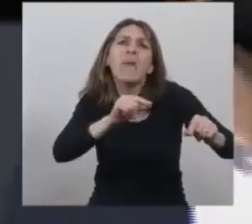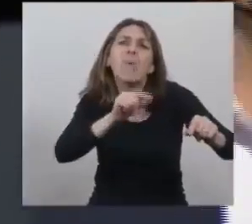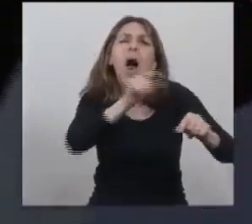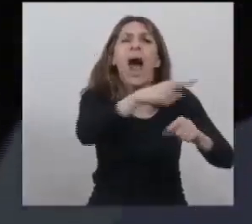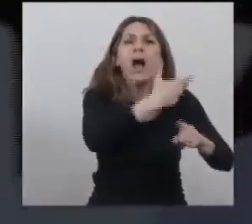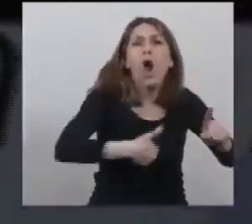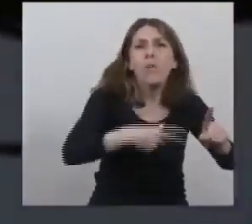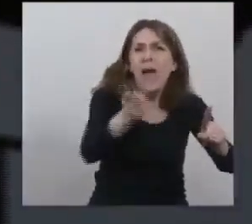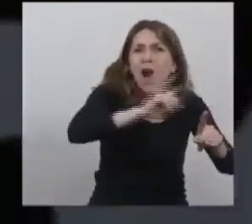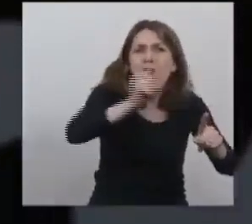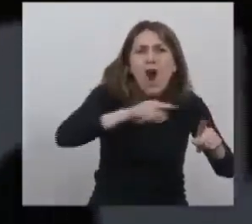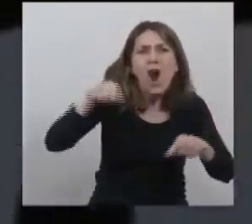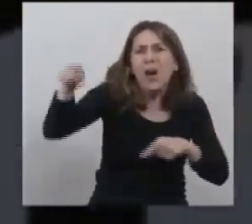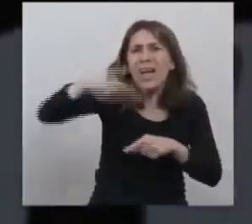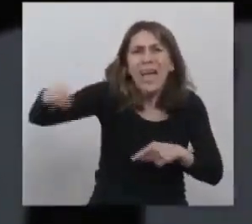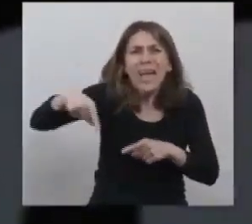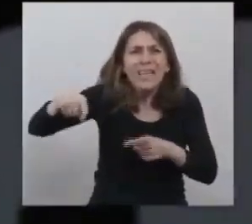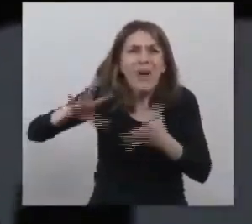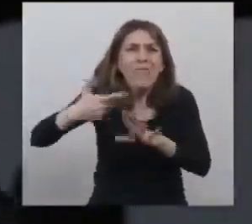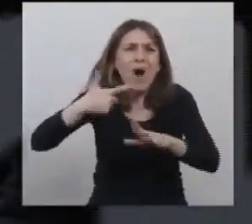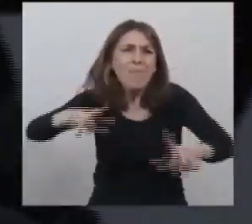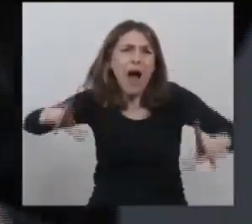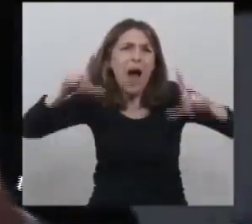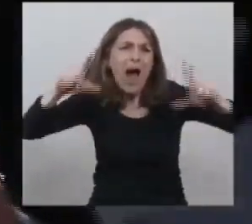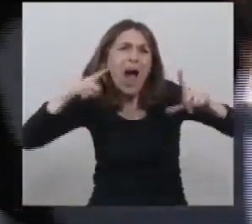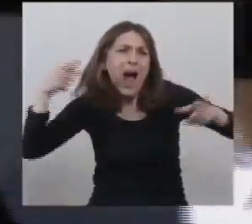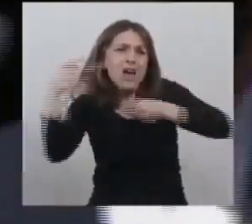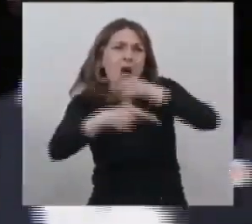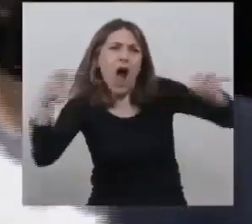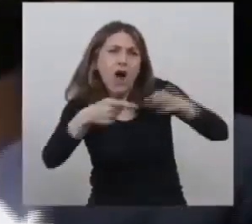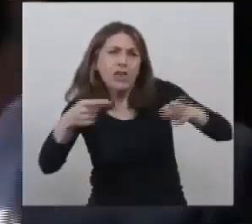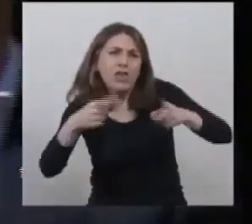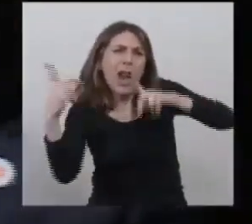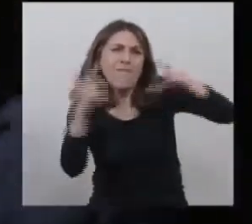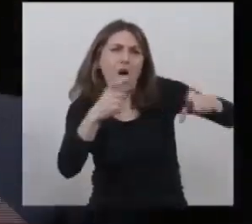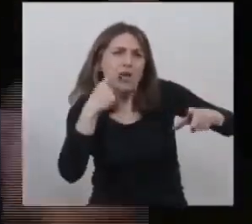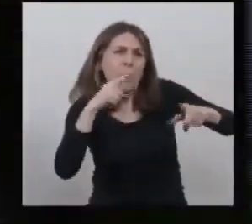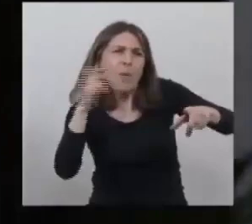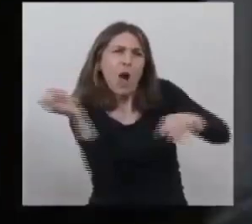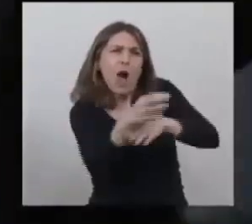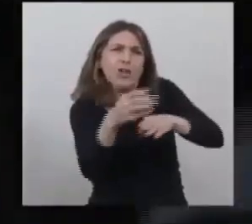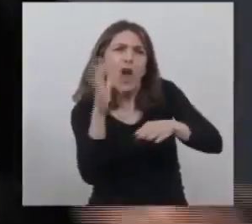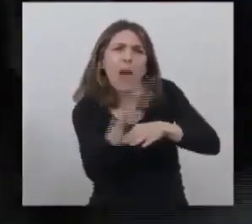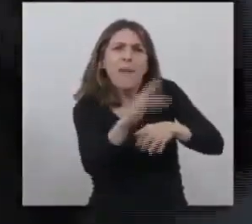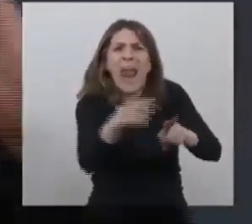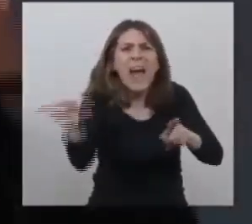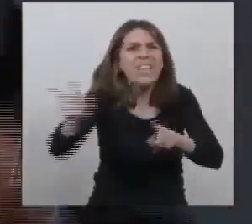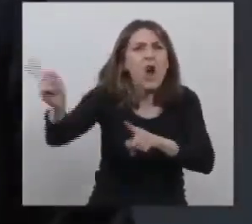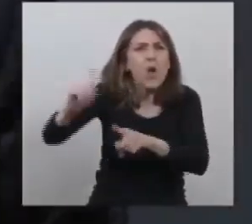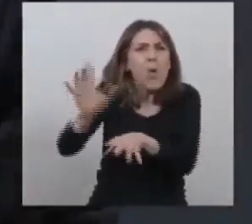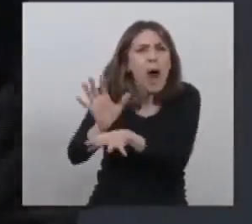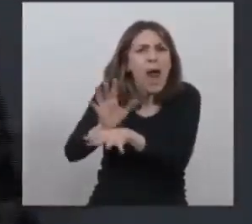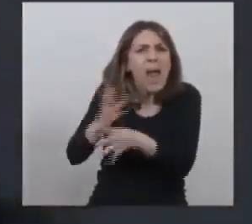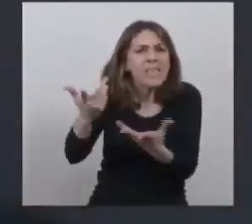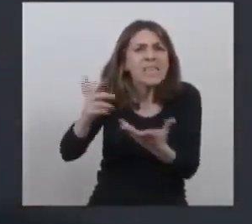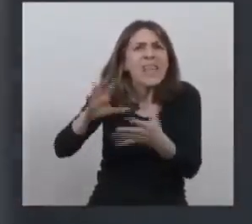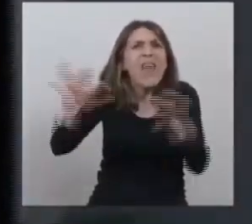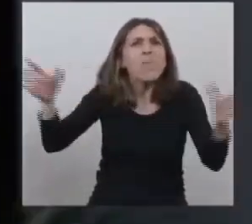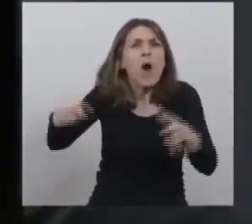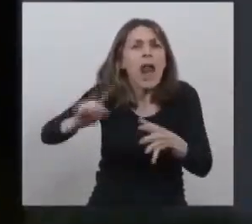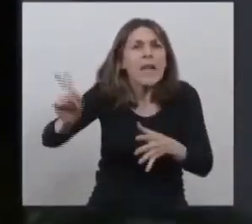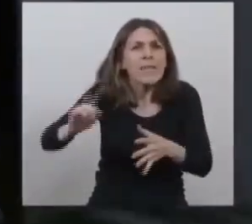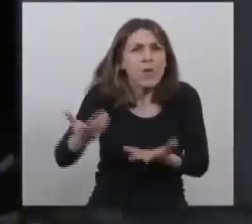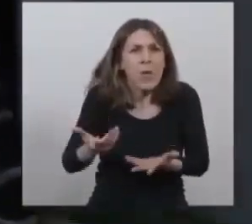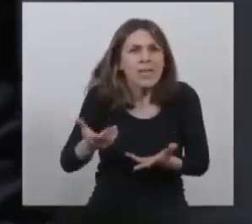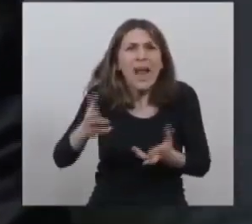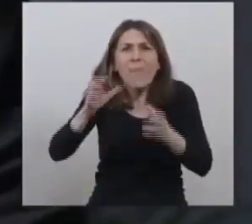ese es el más vil de los escraches propio del fascismo del nazismo y eso no tiene nada que ver con la democracia